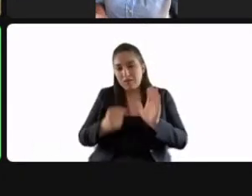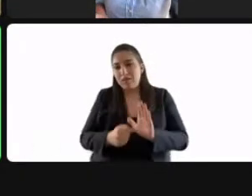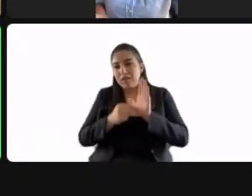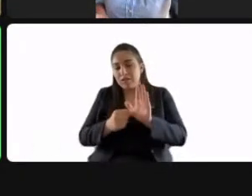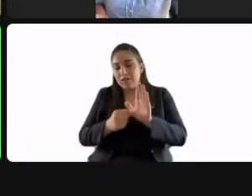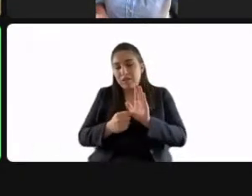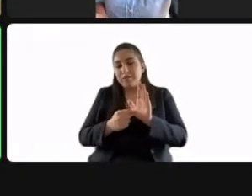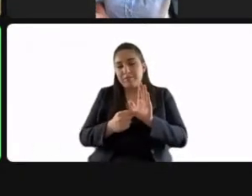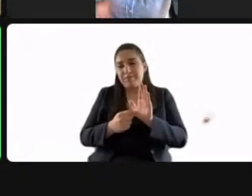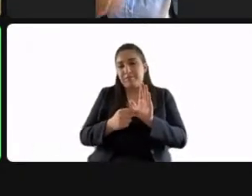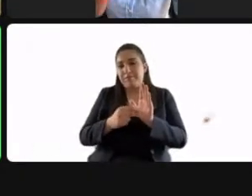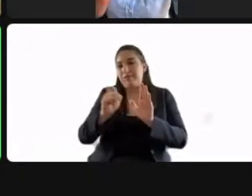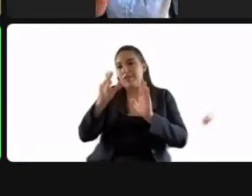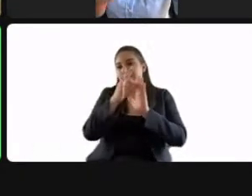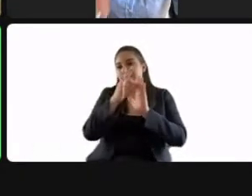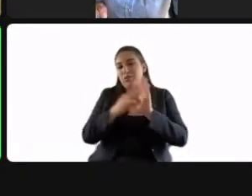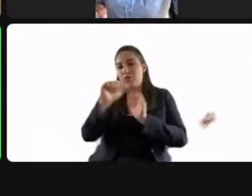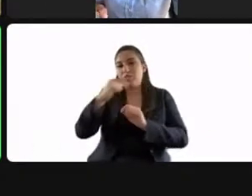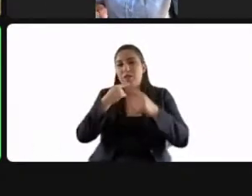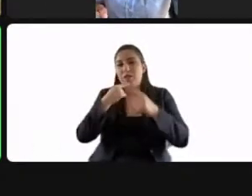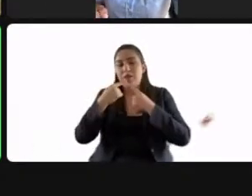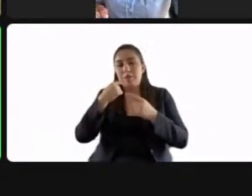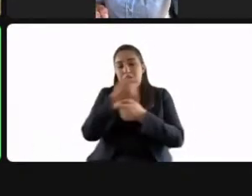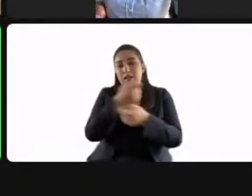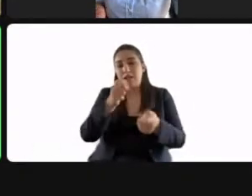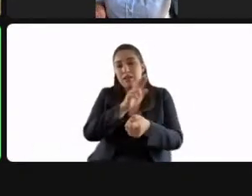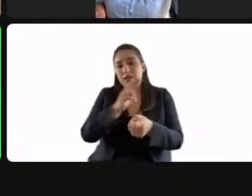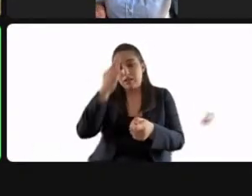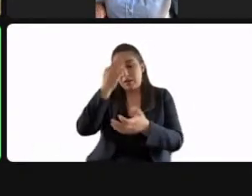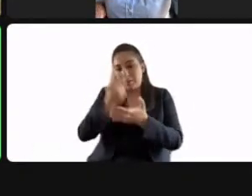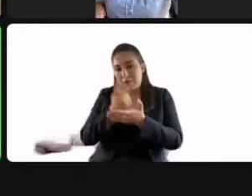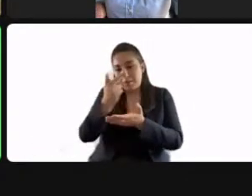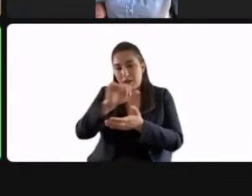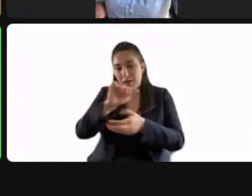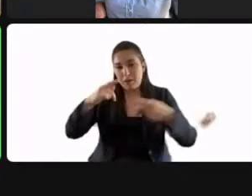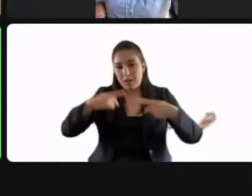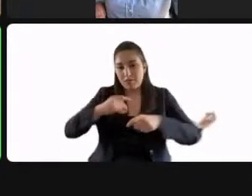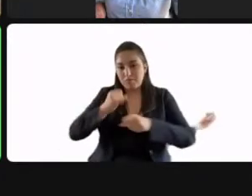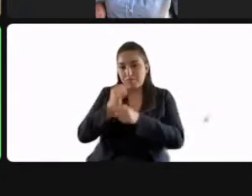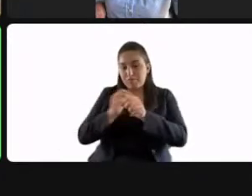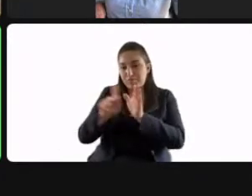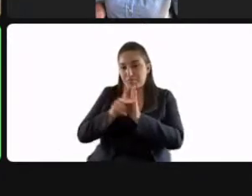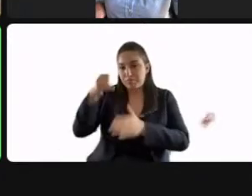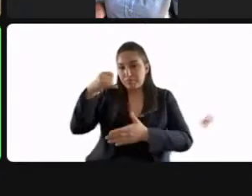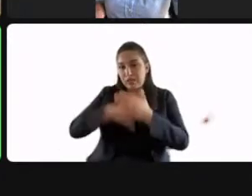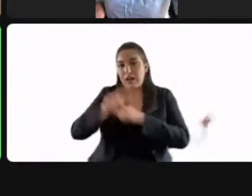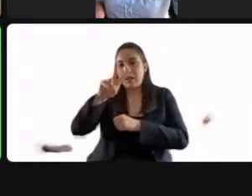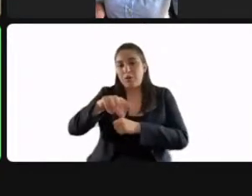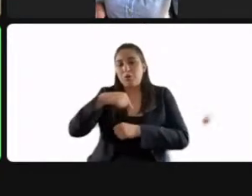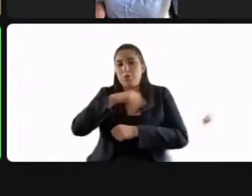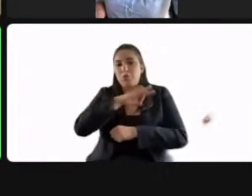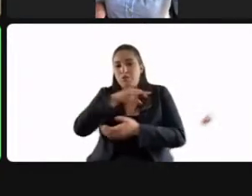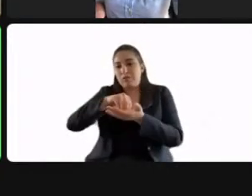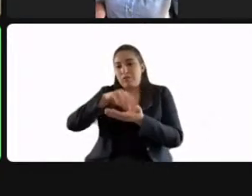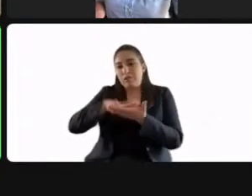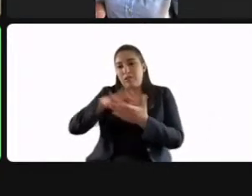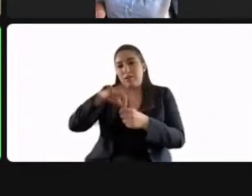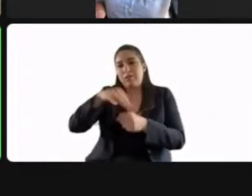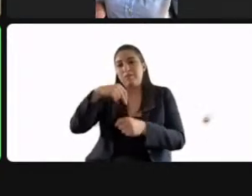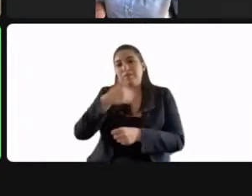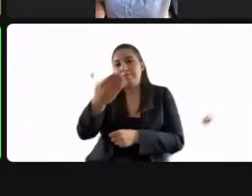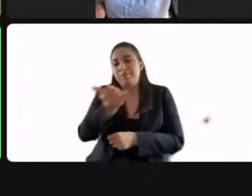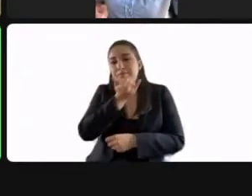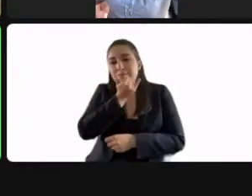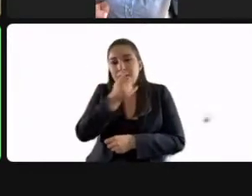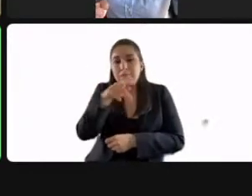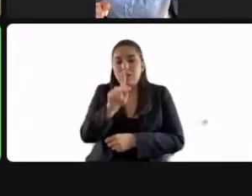mérito, la medalla al mérito periodístico. me hubiera gustado votar con todos ustedes, una disculpa, pero pues no